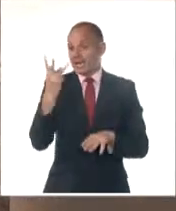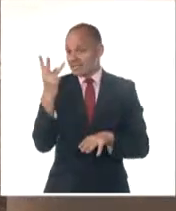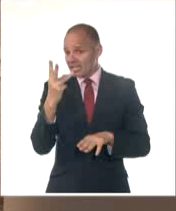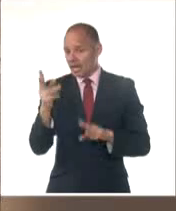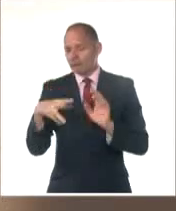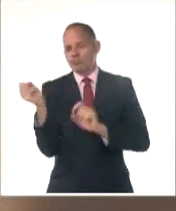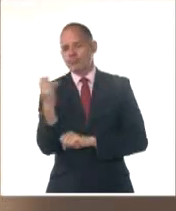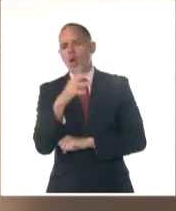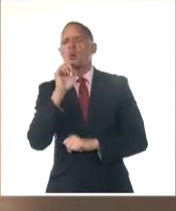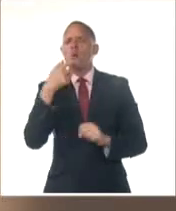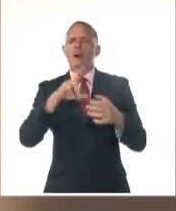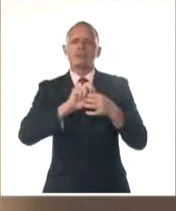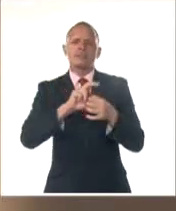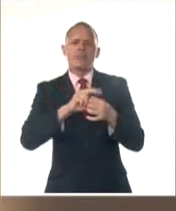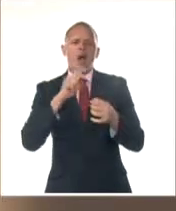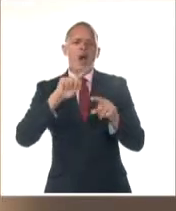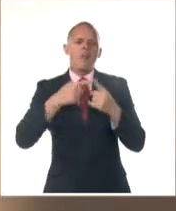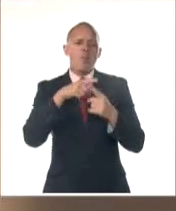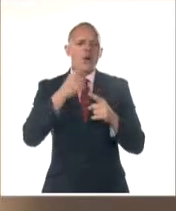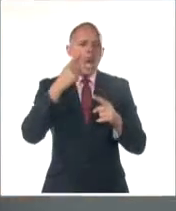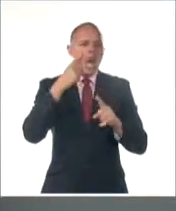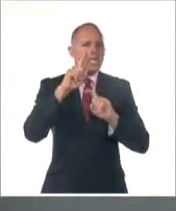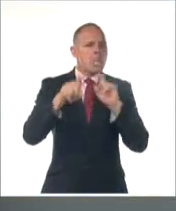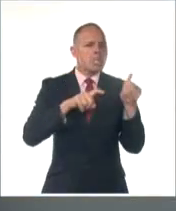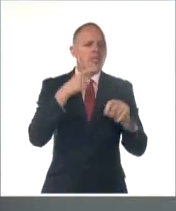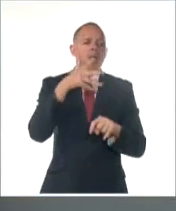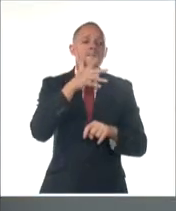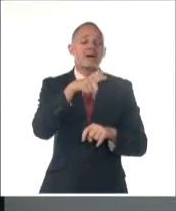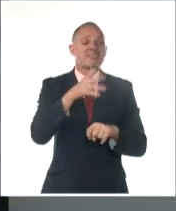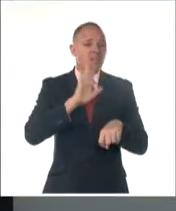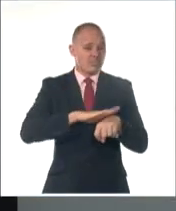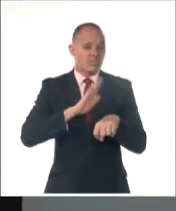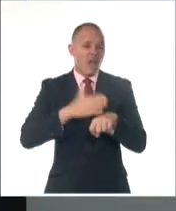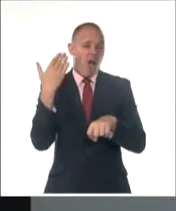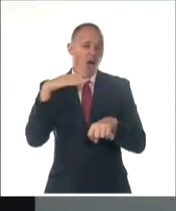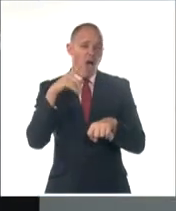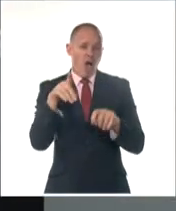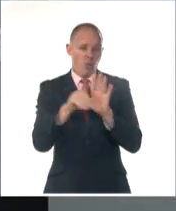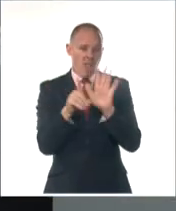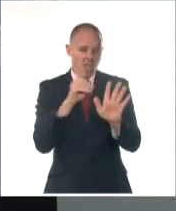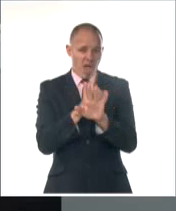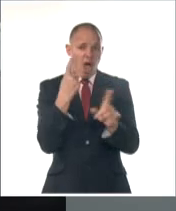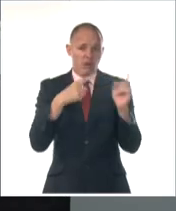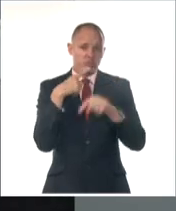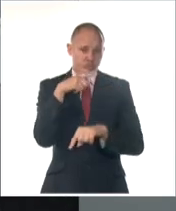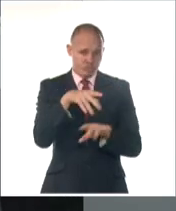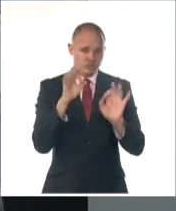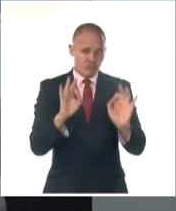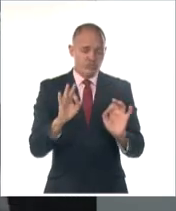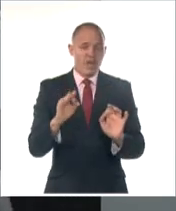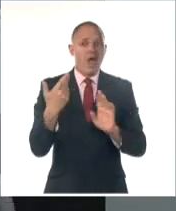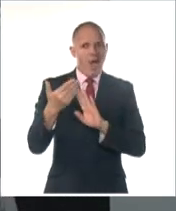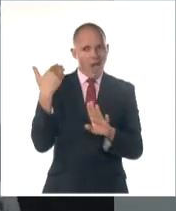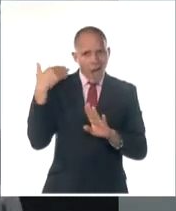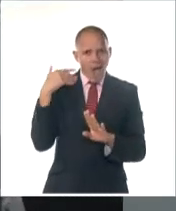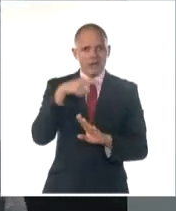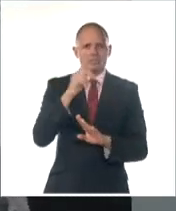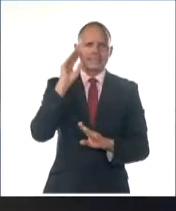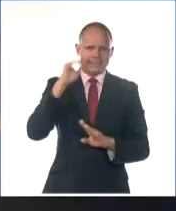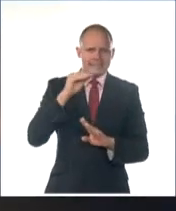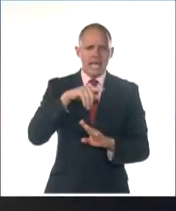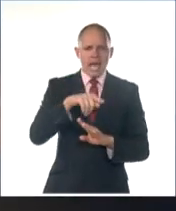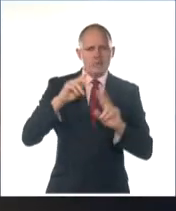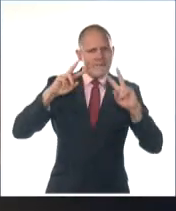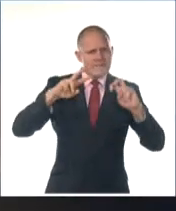por encontrarse como presuntos comisores de hechos delictivos de gravedad que estaban siendo investigados desde antes de